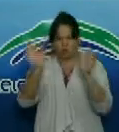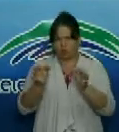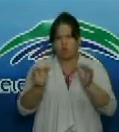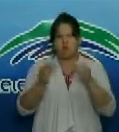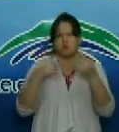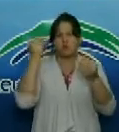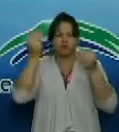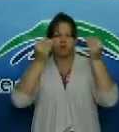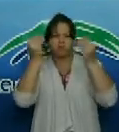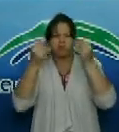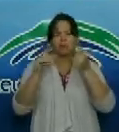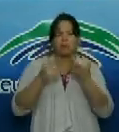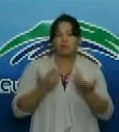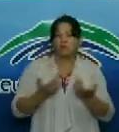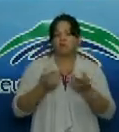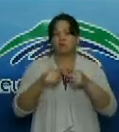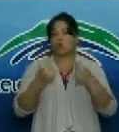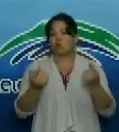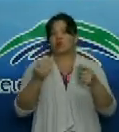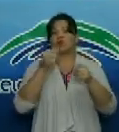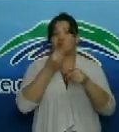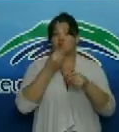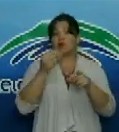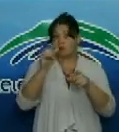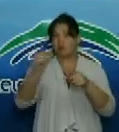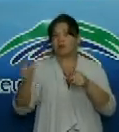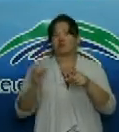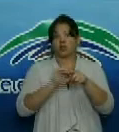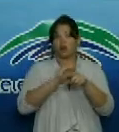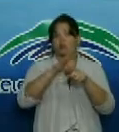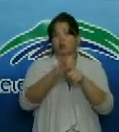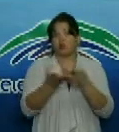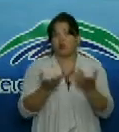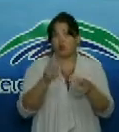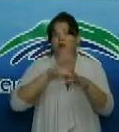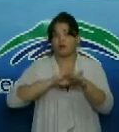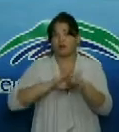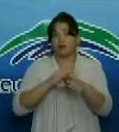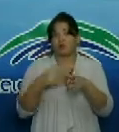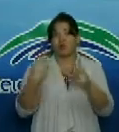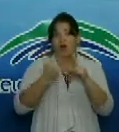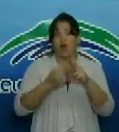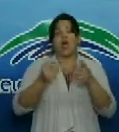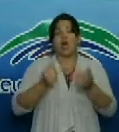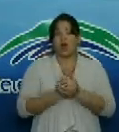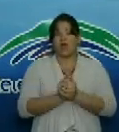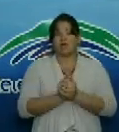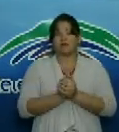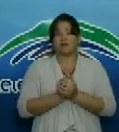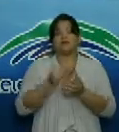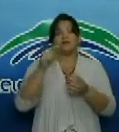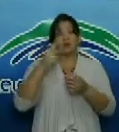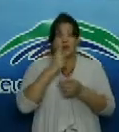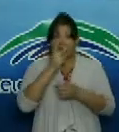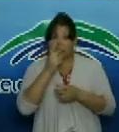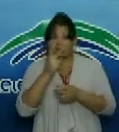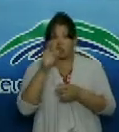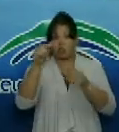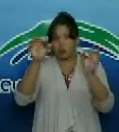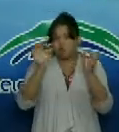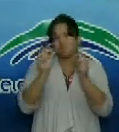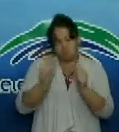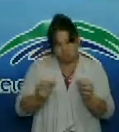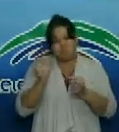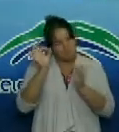sospechosos de padecer la enfermedad COVID-19 el cual cuenta con 28 capacidades para pacientes donde están creadas todas las condiciones para la atención de los mismos así